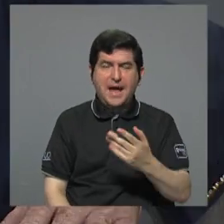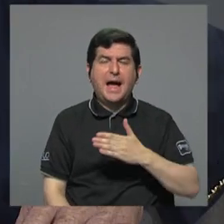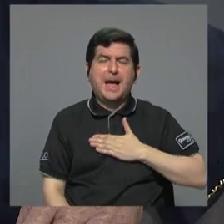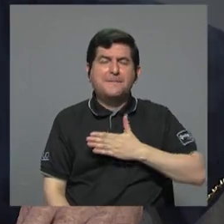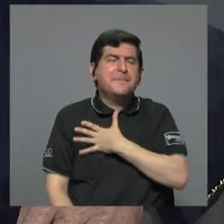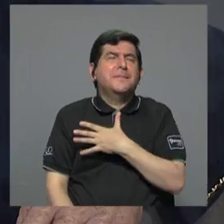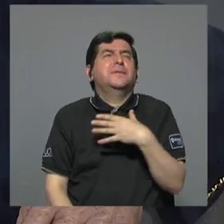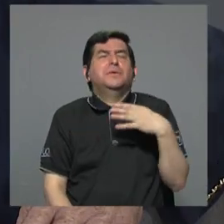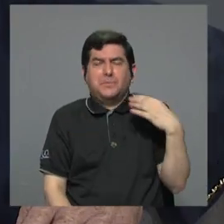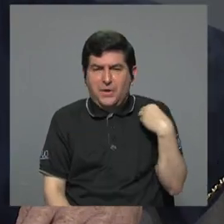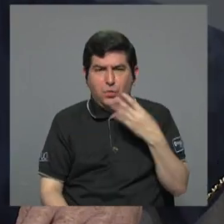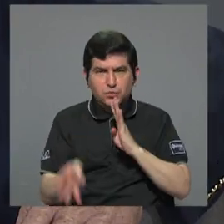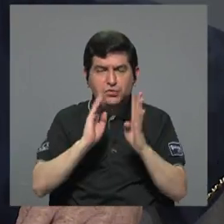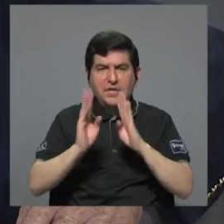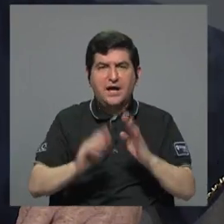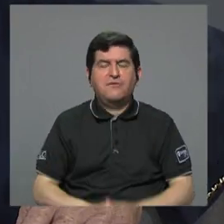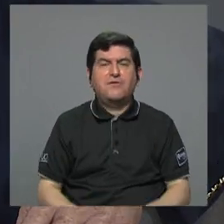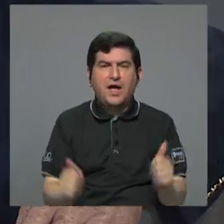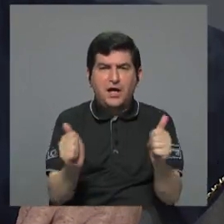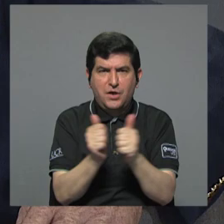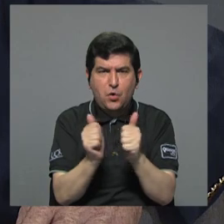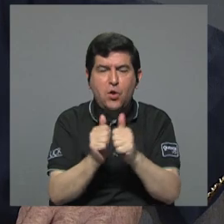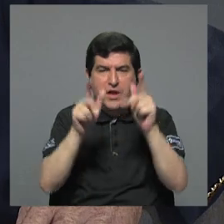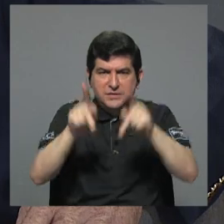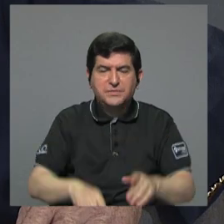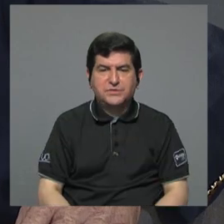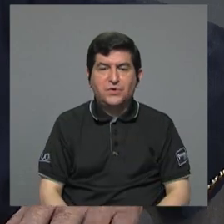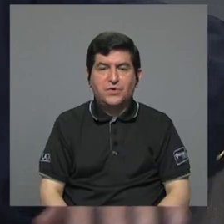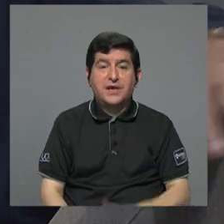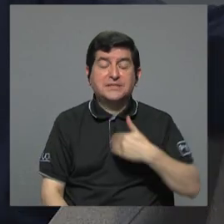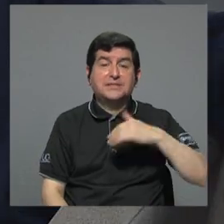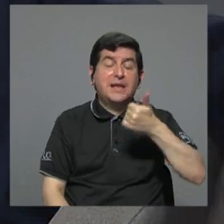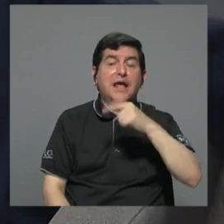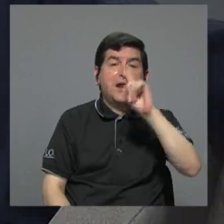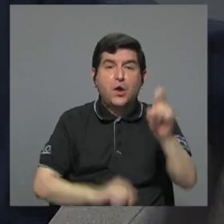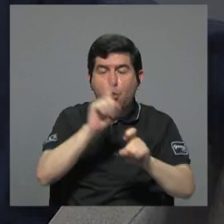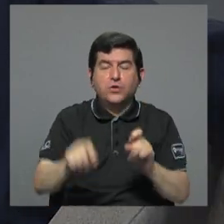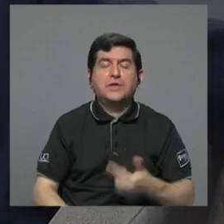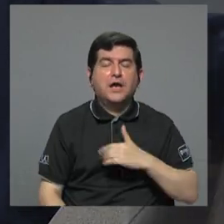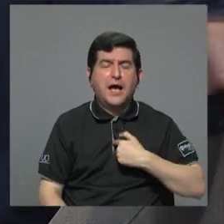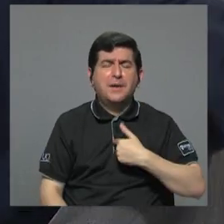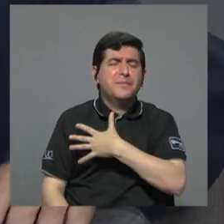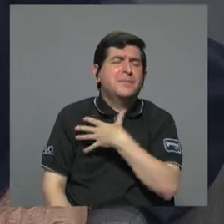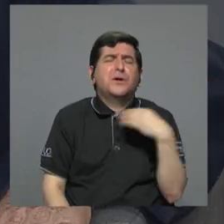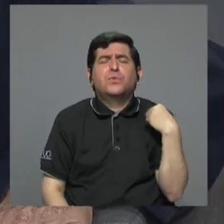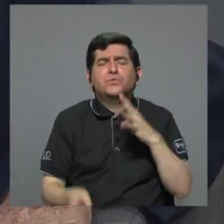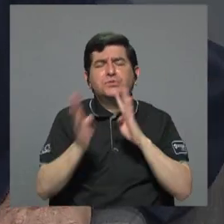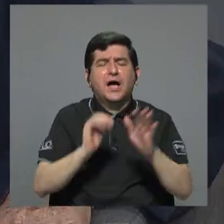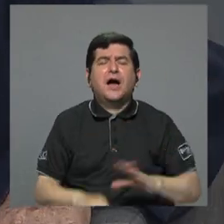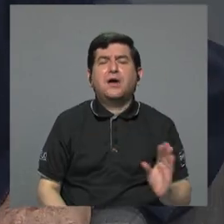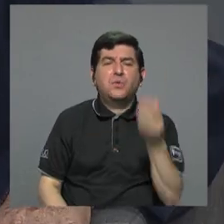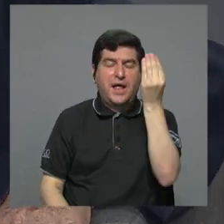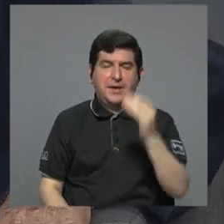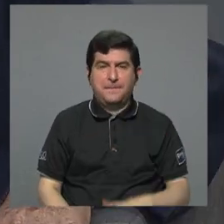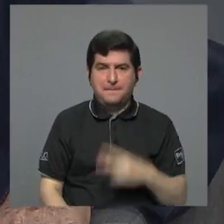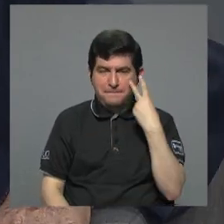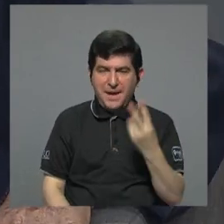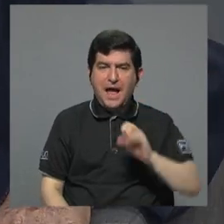encanta hablar con la juventud. Vamos pasando para el que tenemos otras preguntas. con la juventud. Vea, don Johan,